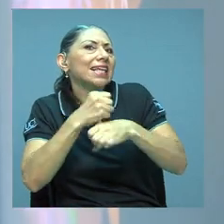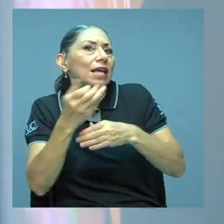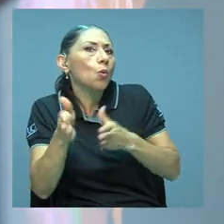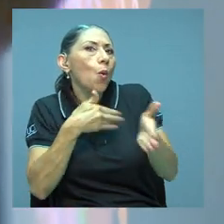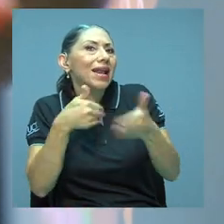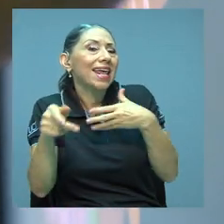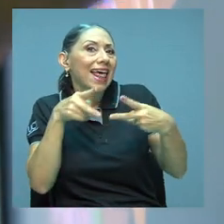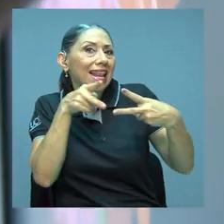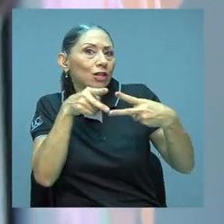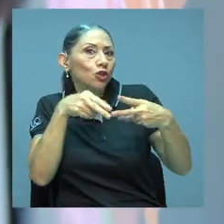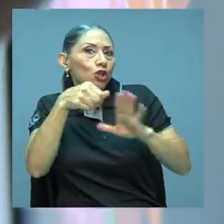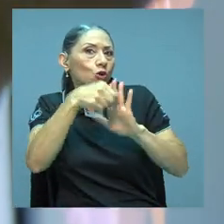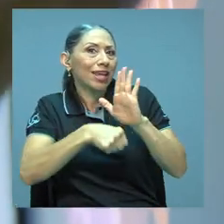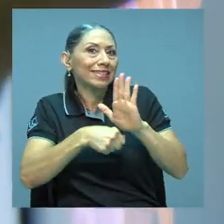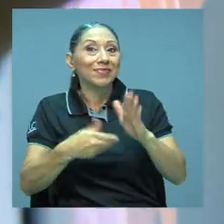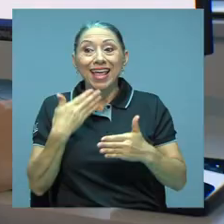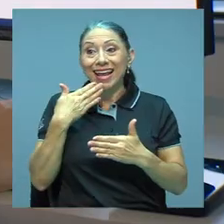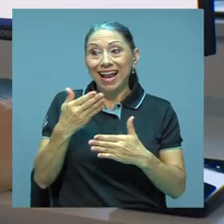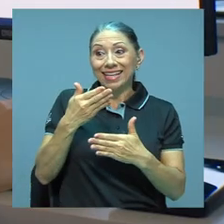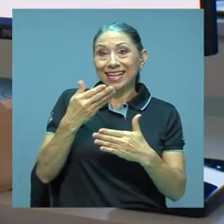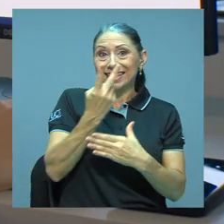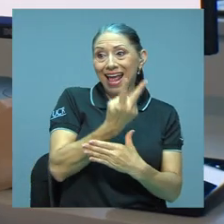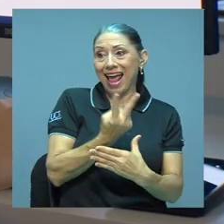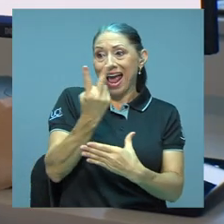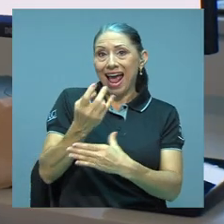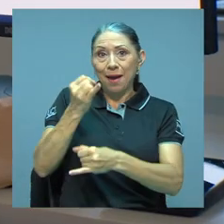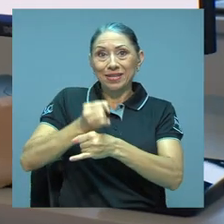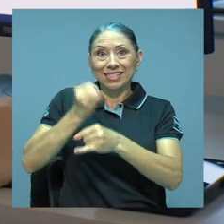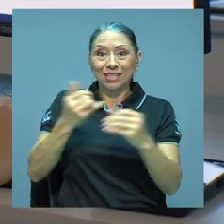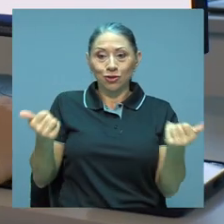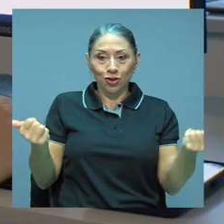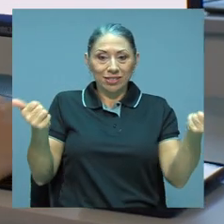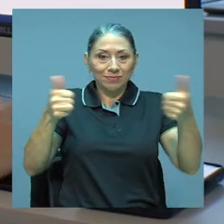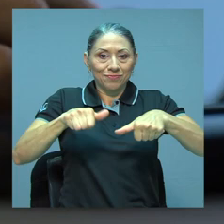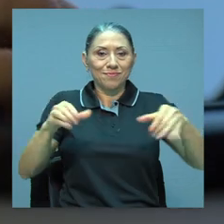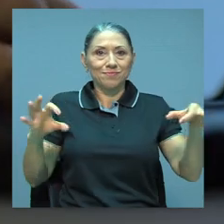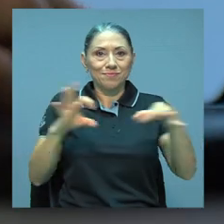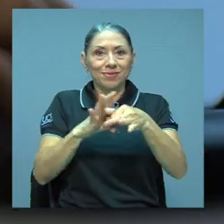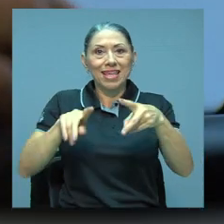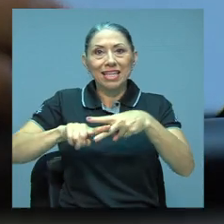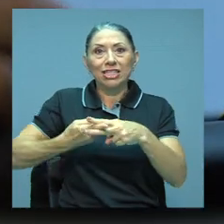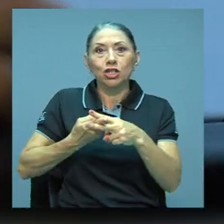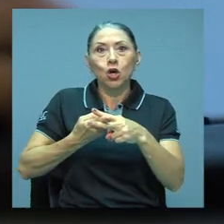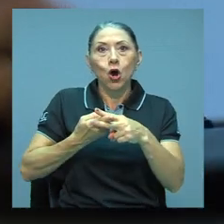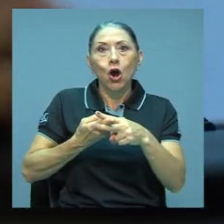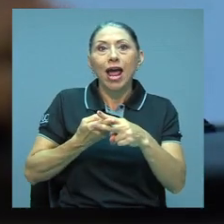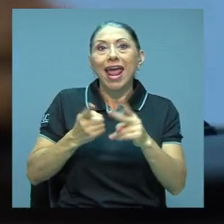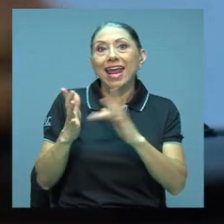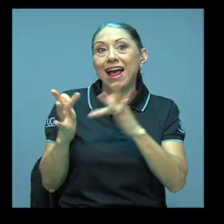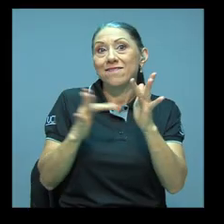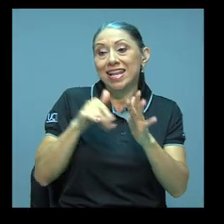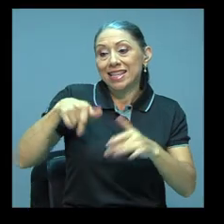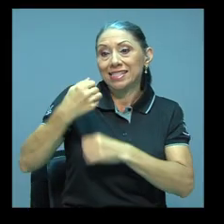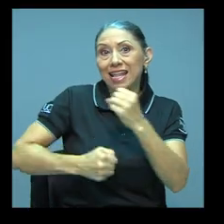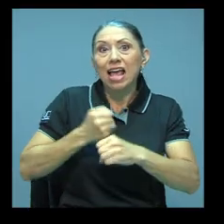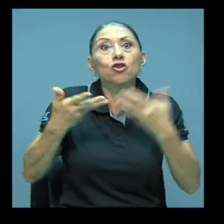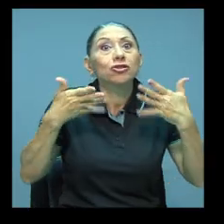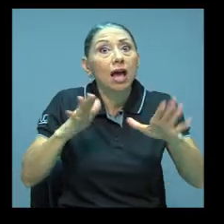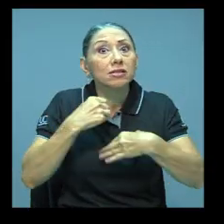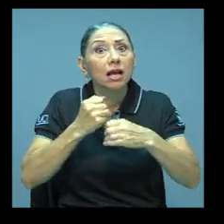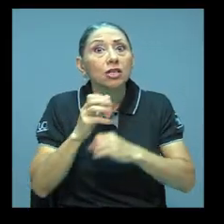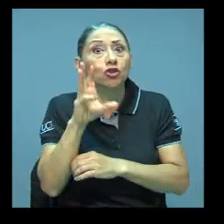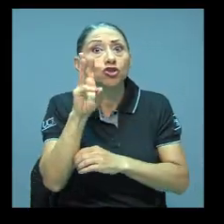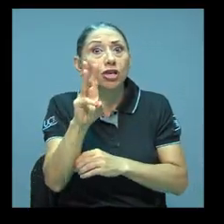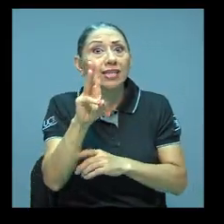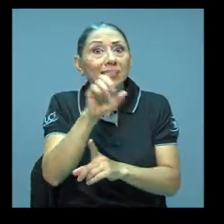Gracias a esta alianza entre ambas instituciones, la cual inició en abril de 2021, ya se han procesado seis casos y desde el Hospital de